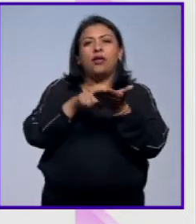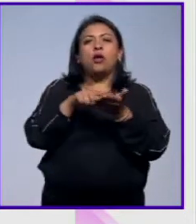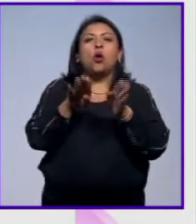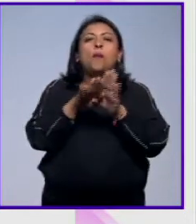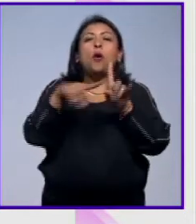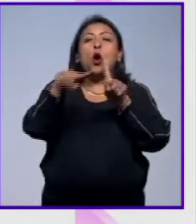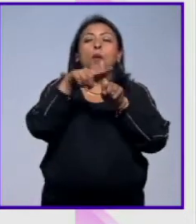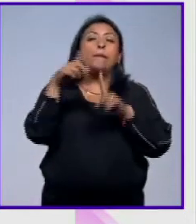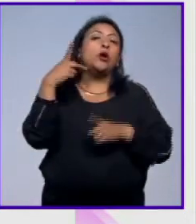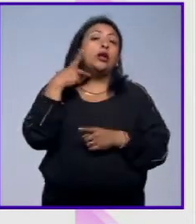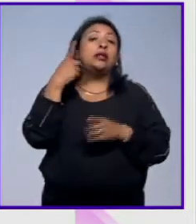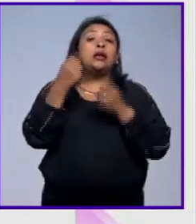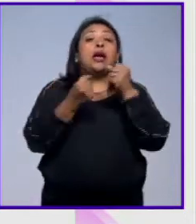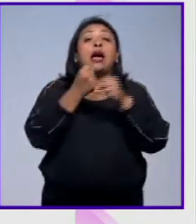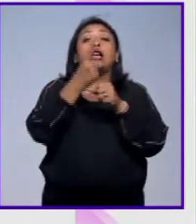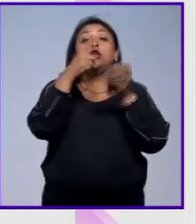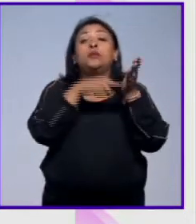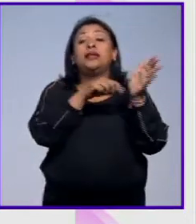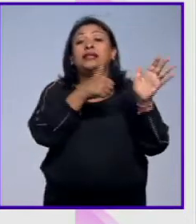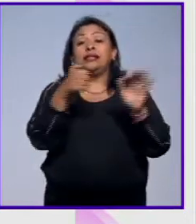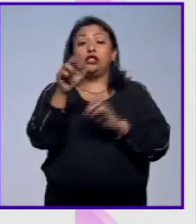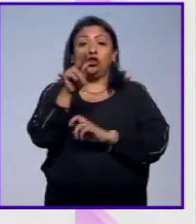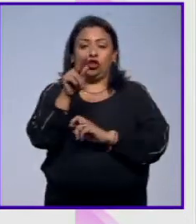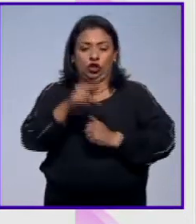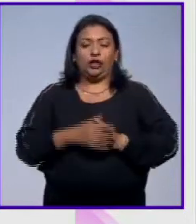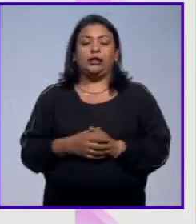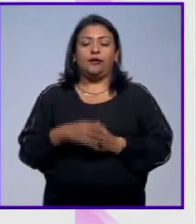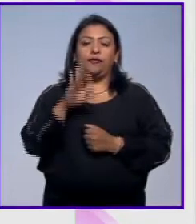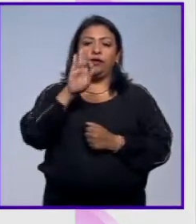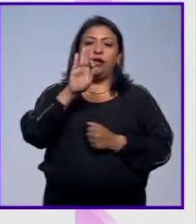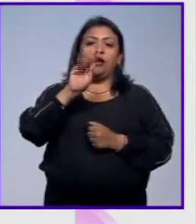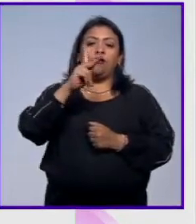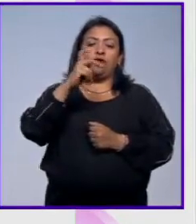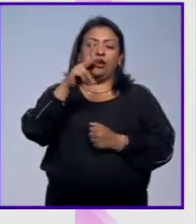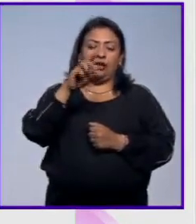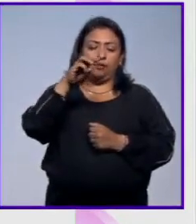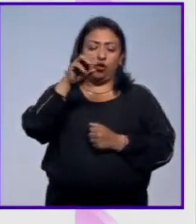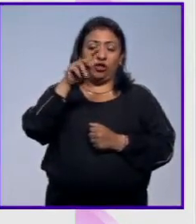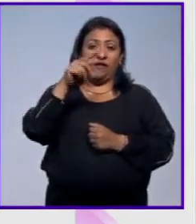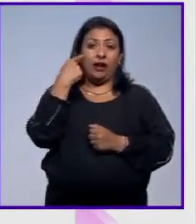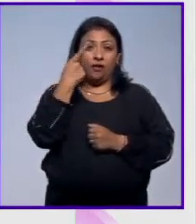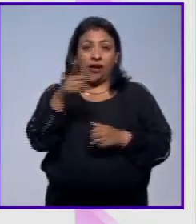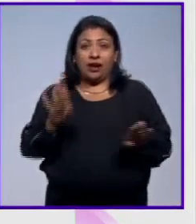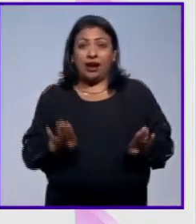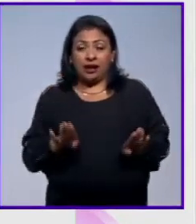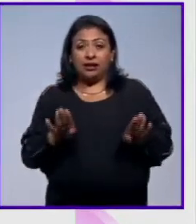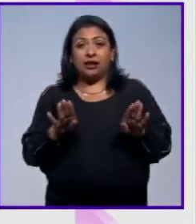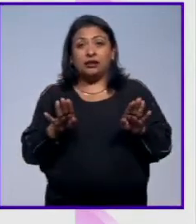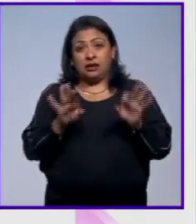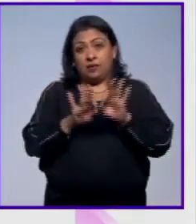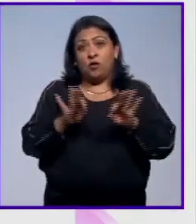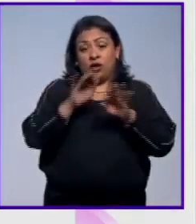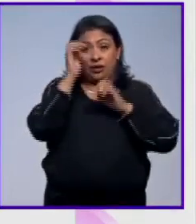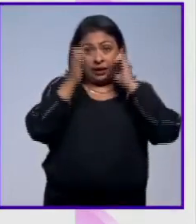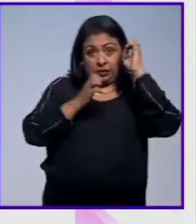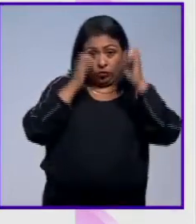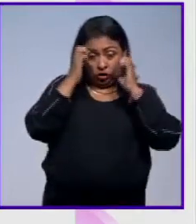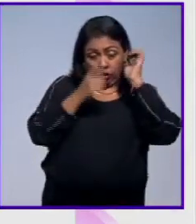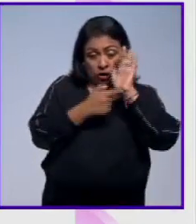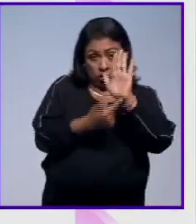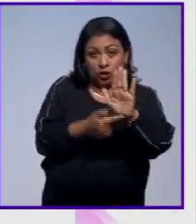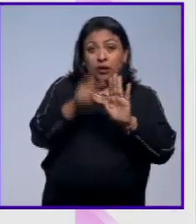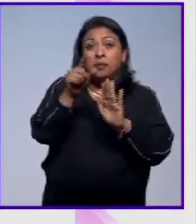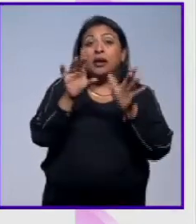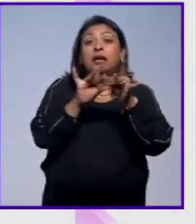y es del año 1680 Filipe de Montevelo destaca las características de esta colección pero sobre todo